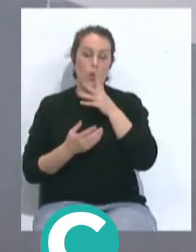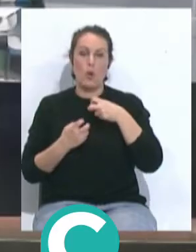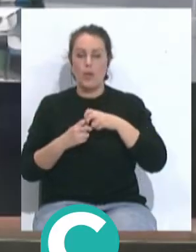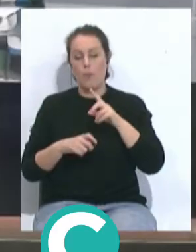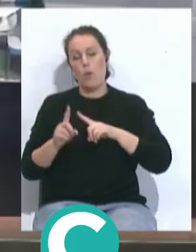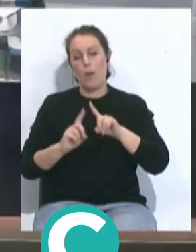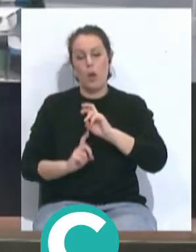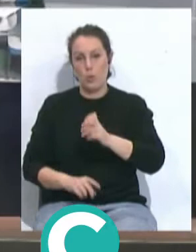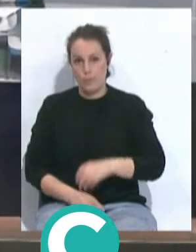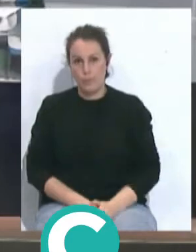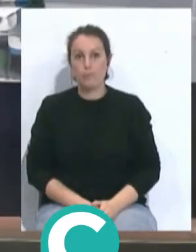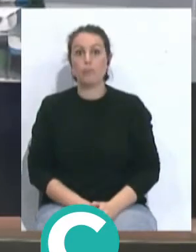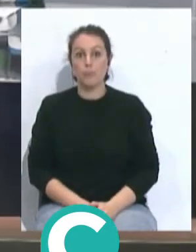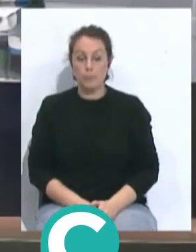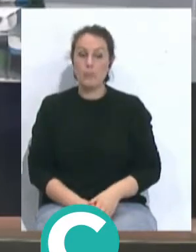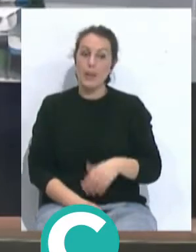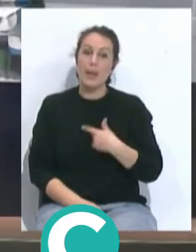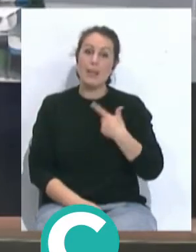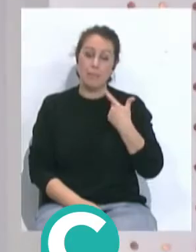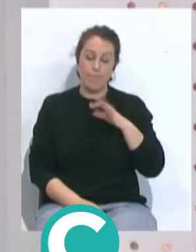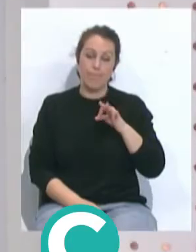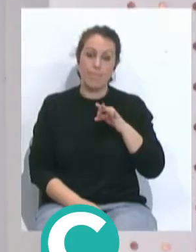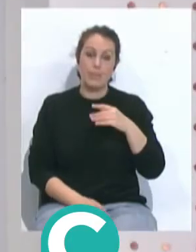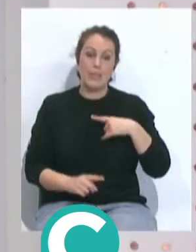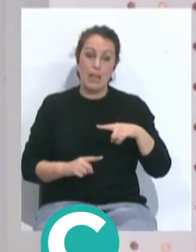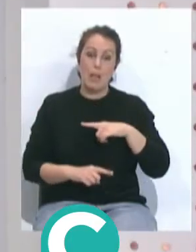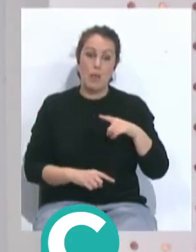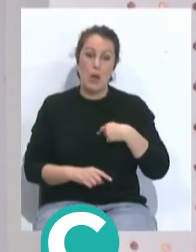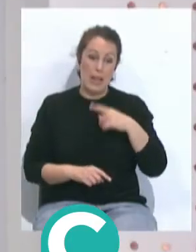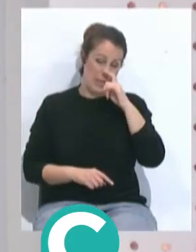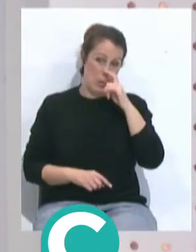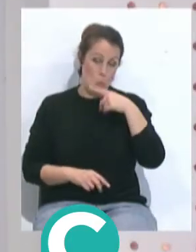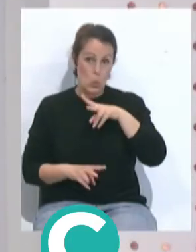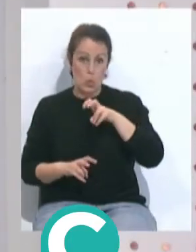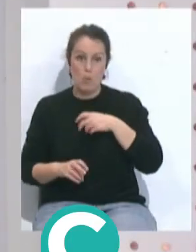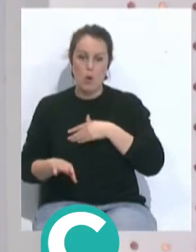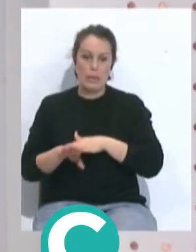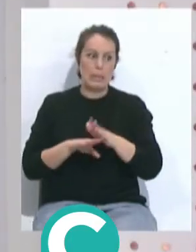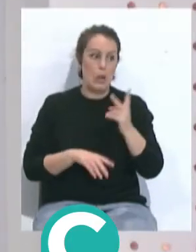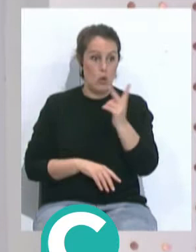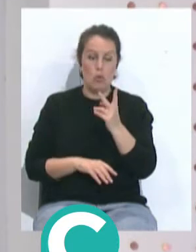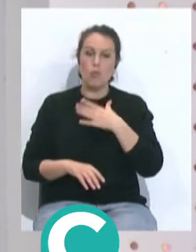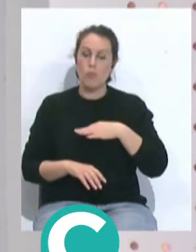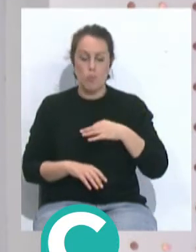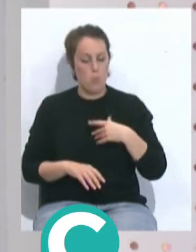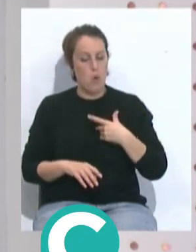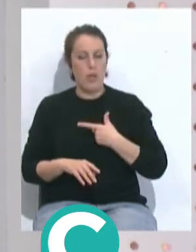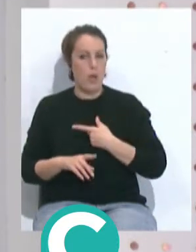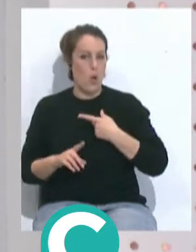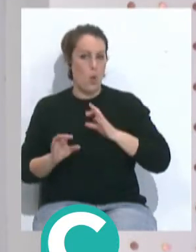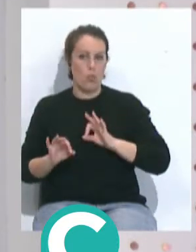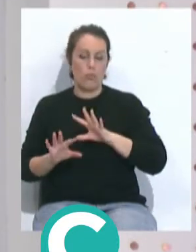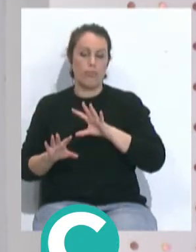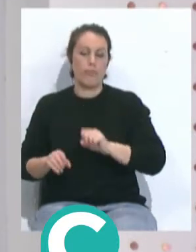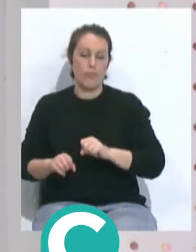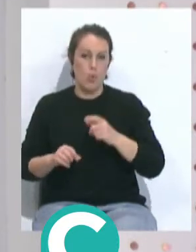Ahí lo cierto es que tanto Cervera como Sergio han contado con dos laterales que pueden defender perfectamente esa demarcación e igualdad de